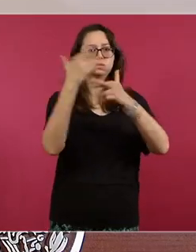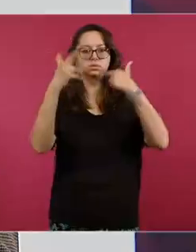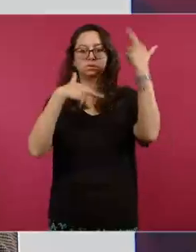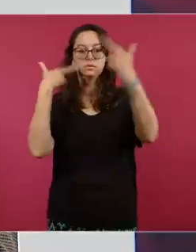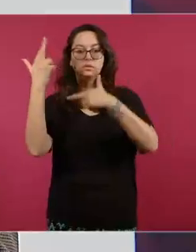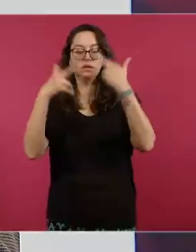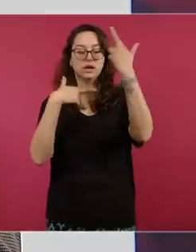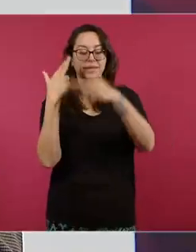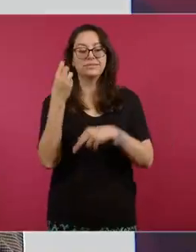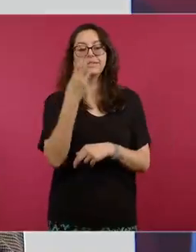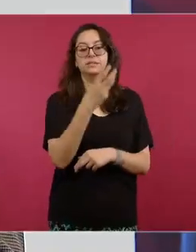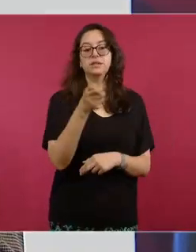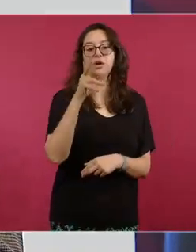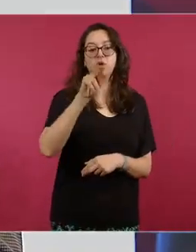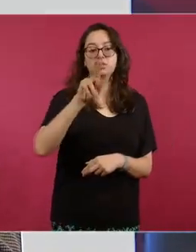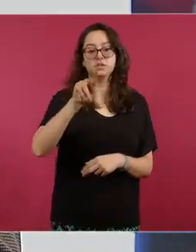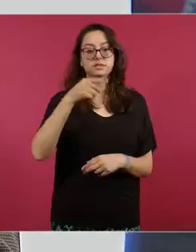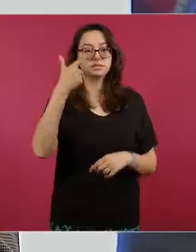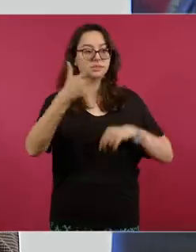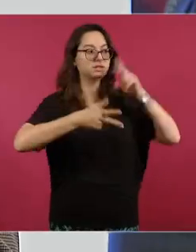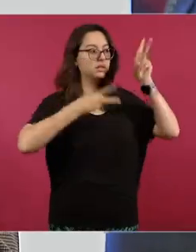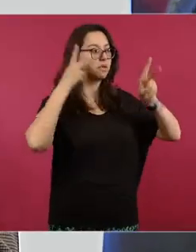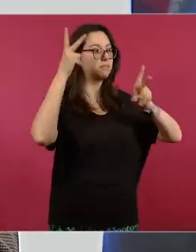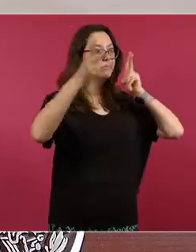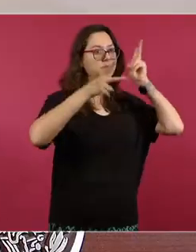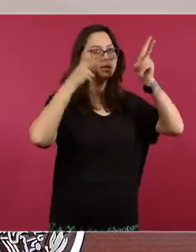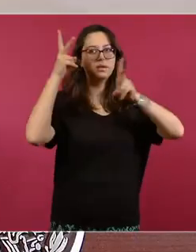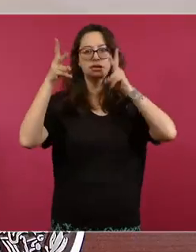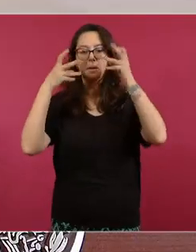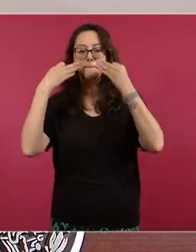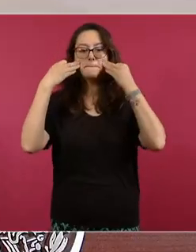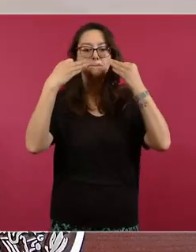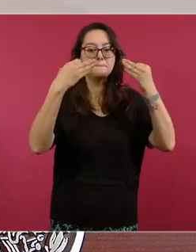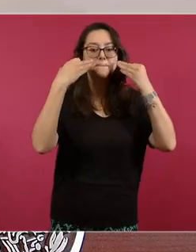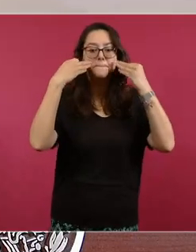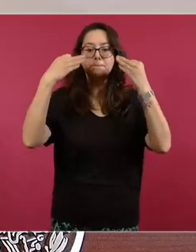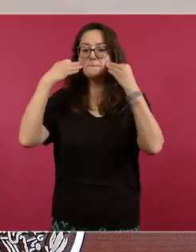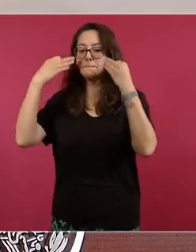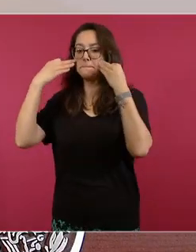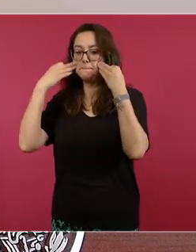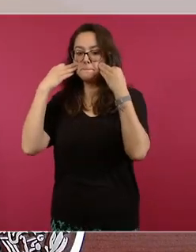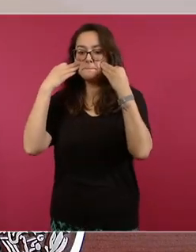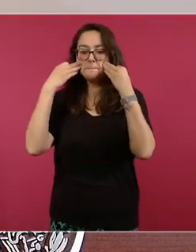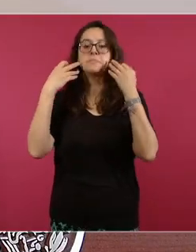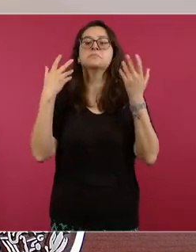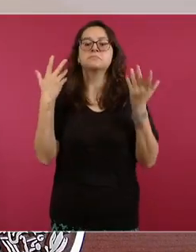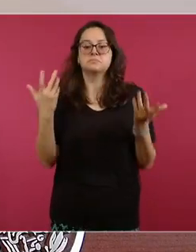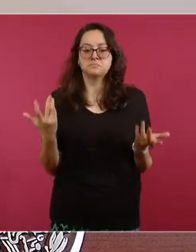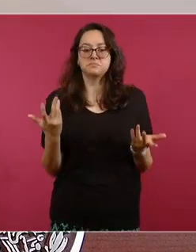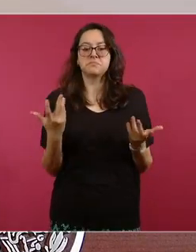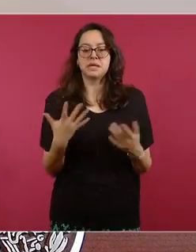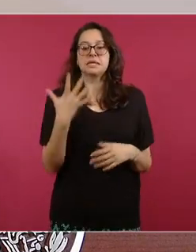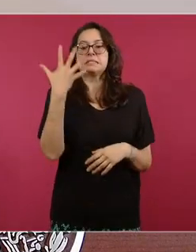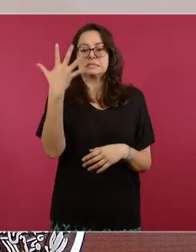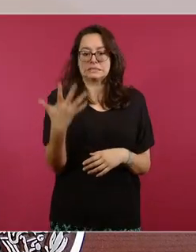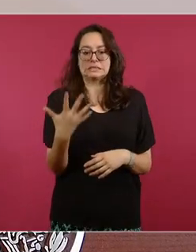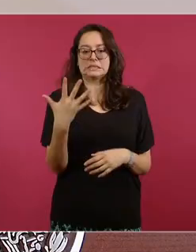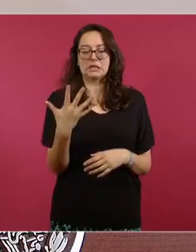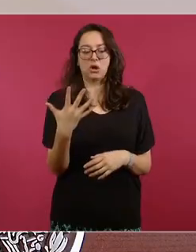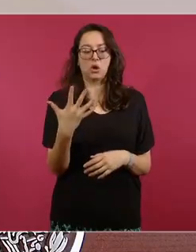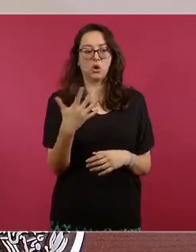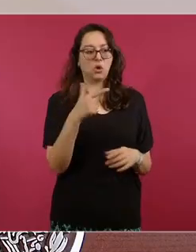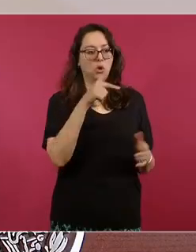realizamos 387 verificaciones y o visitas de constatación y tuvimos cinco gasolineras